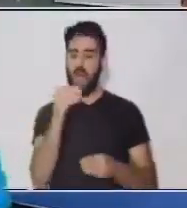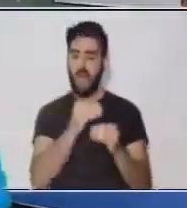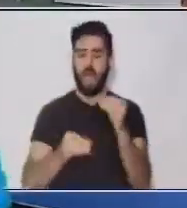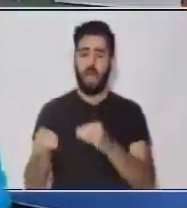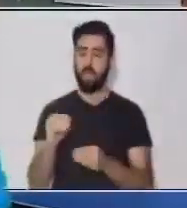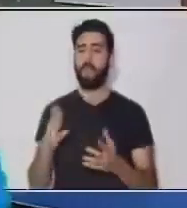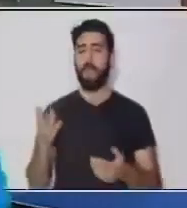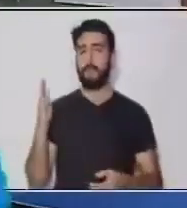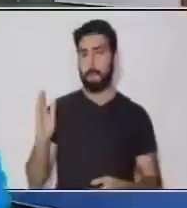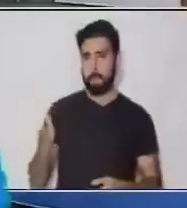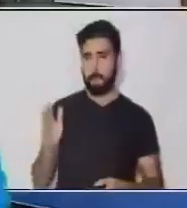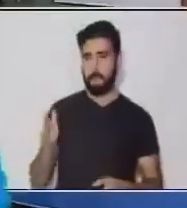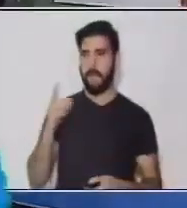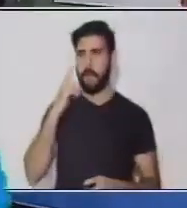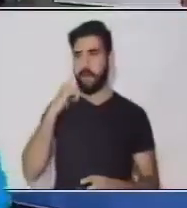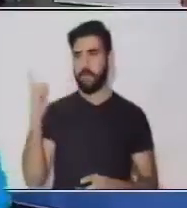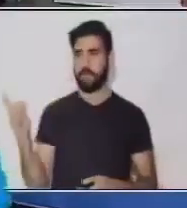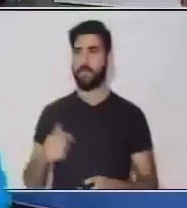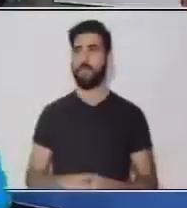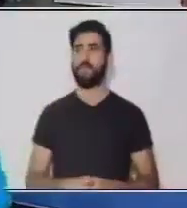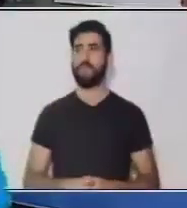Entonces, vamos a escribir acá...